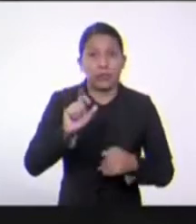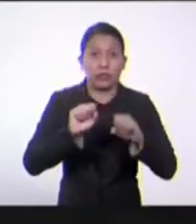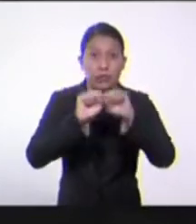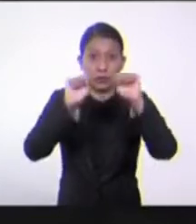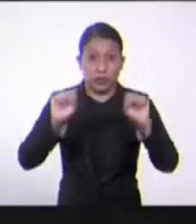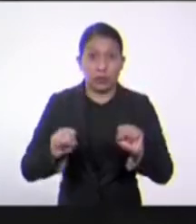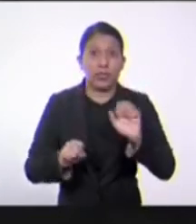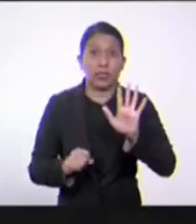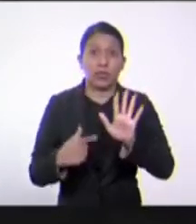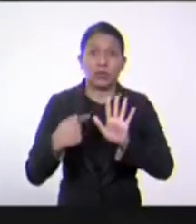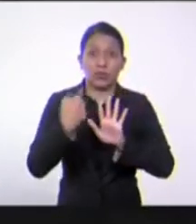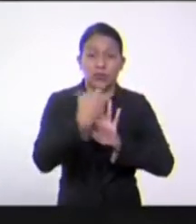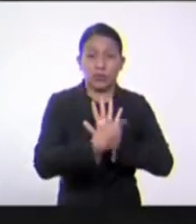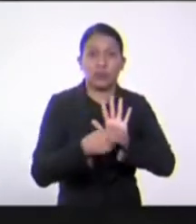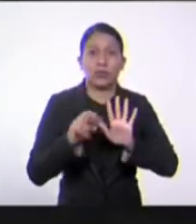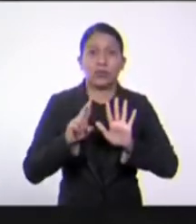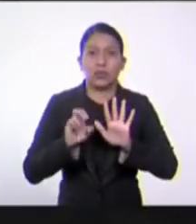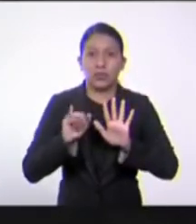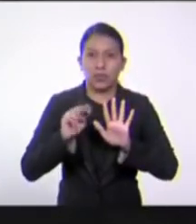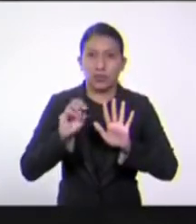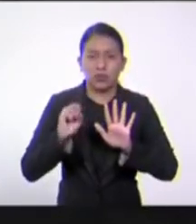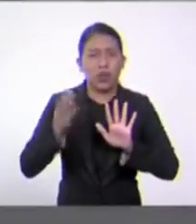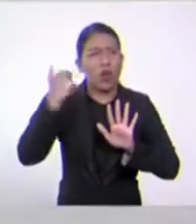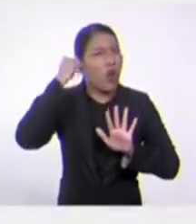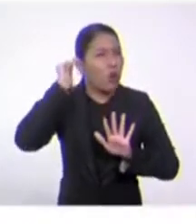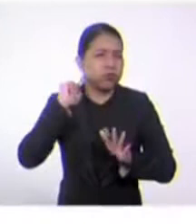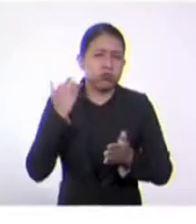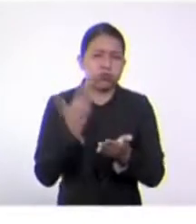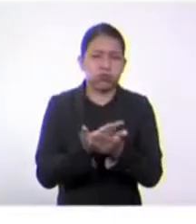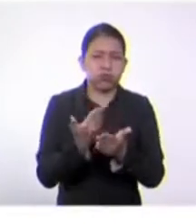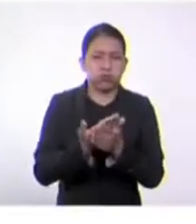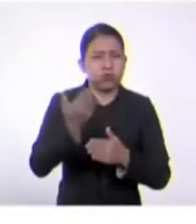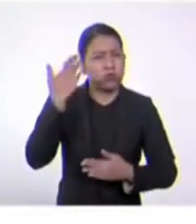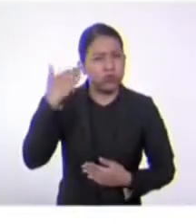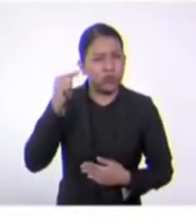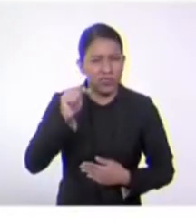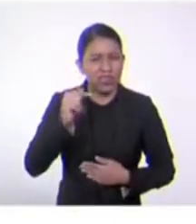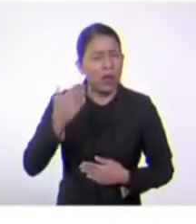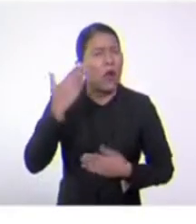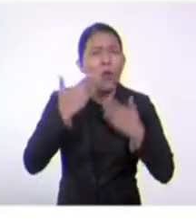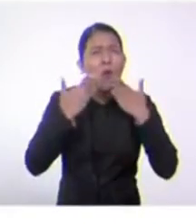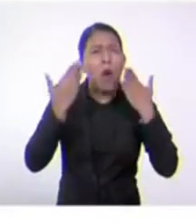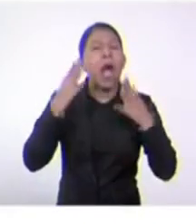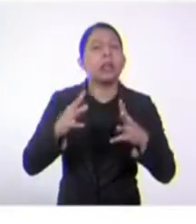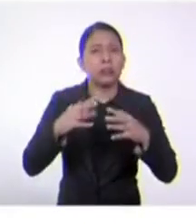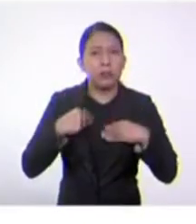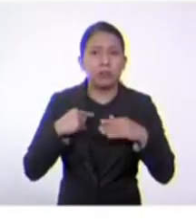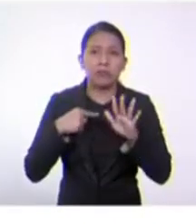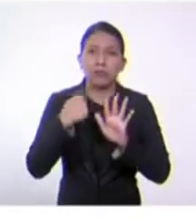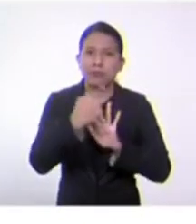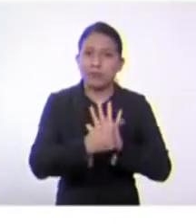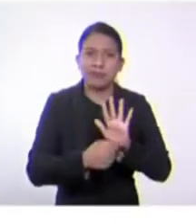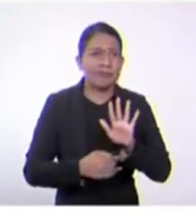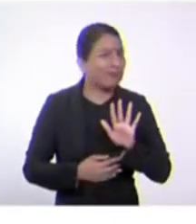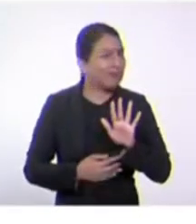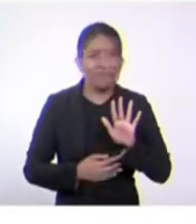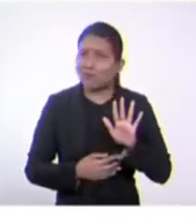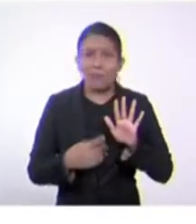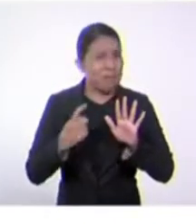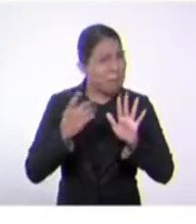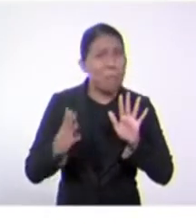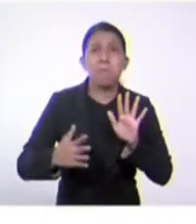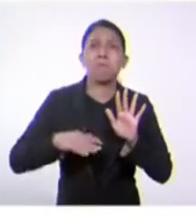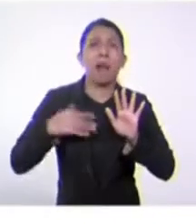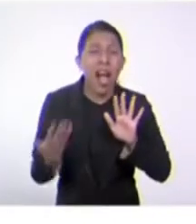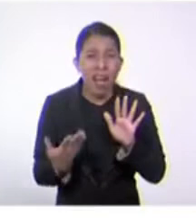cinco reinos propuesto por Whitaker, el más aceptado en su momento, no reflejaba apropiadamente